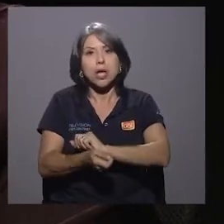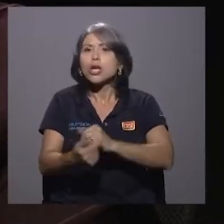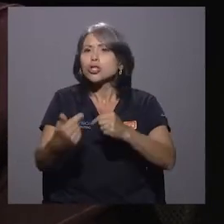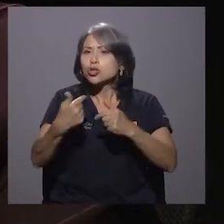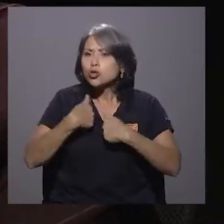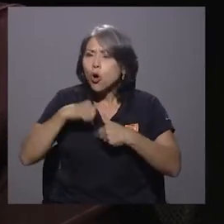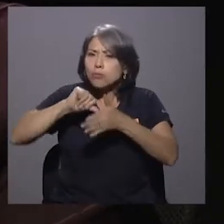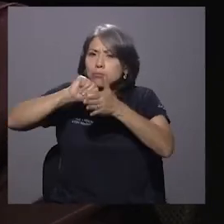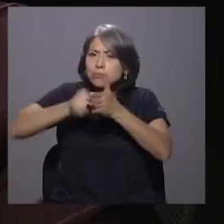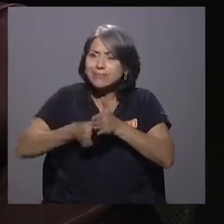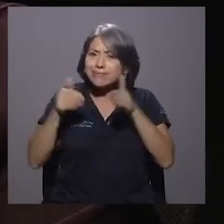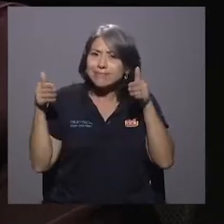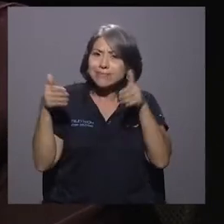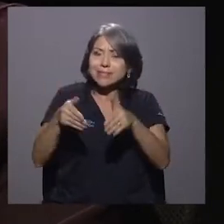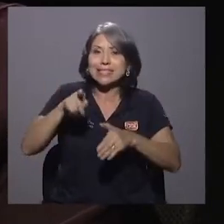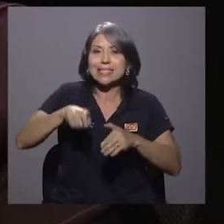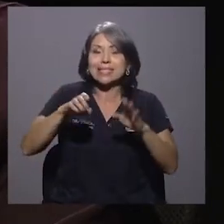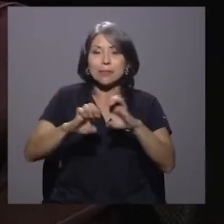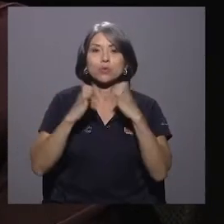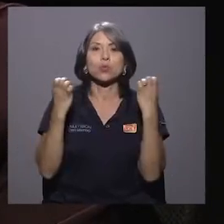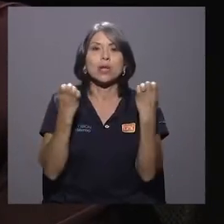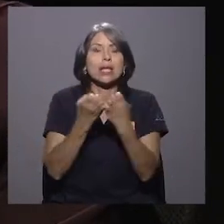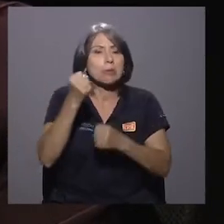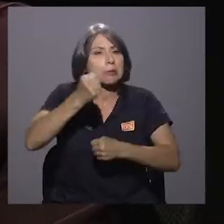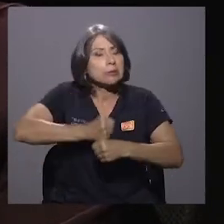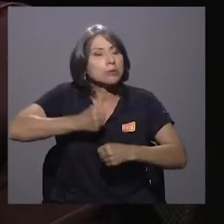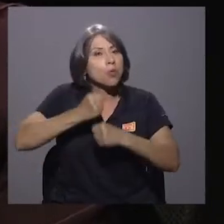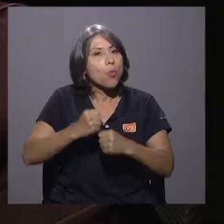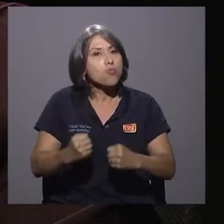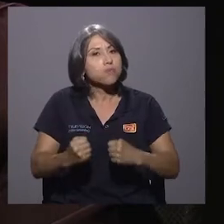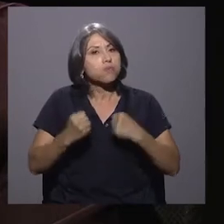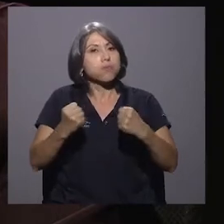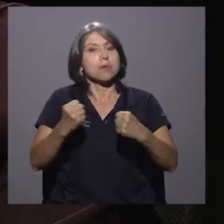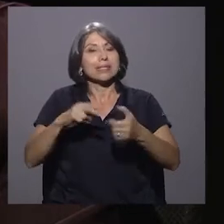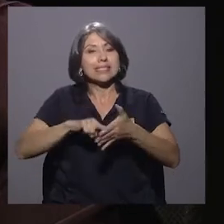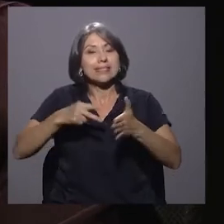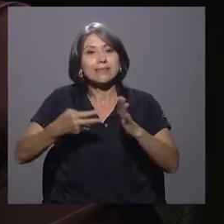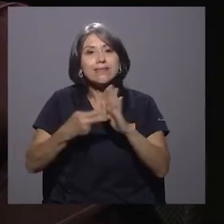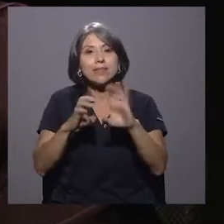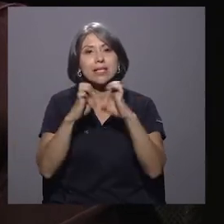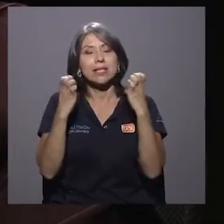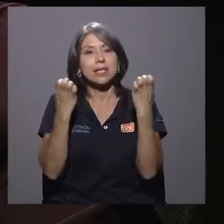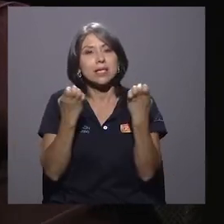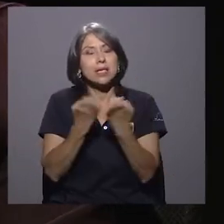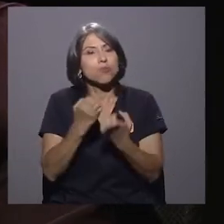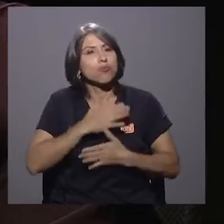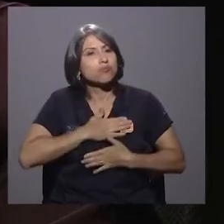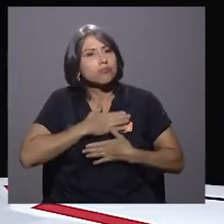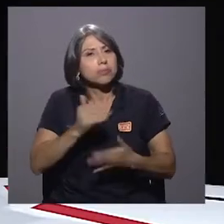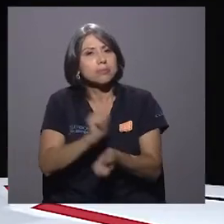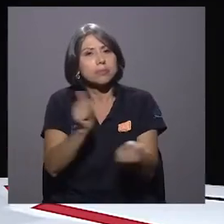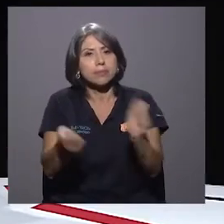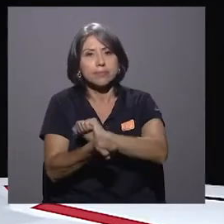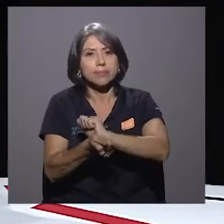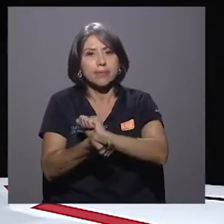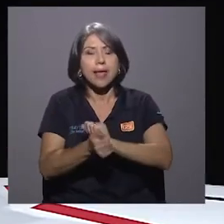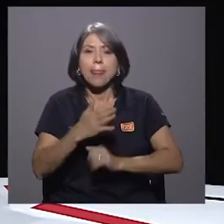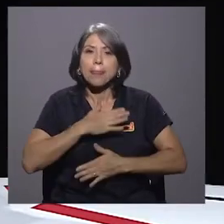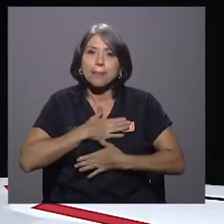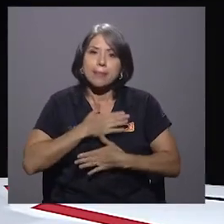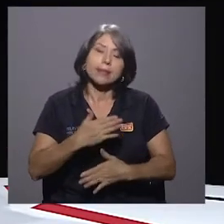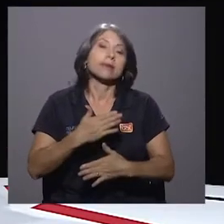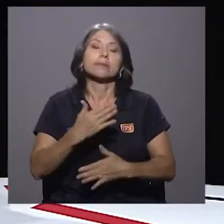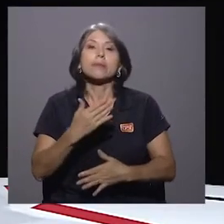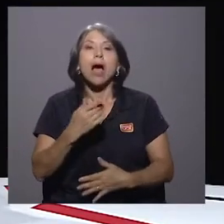enfática que ocupamos un equipo de alto rendimiento y eso implica un equipo dispuesto al cambio, dispuesto a